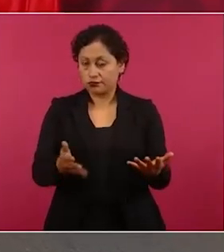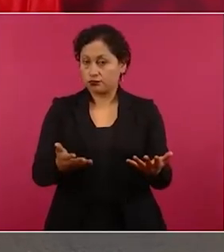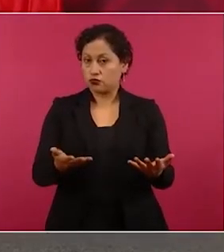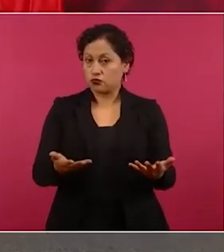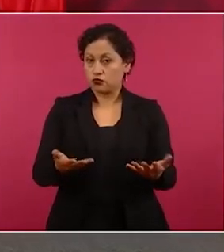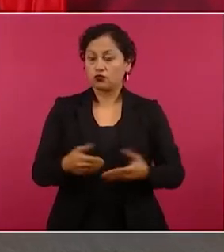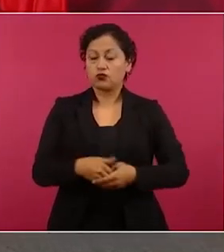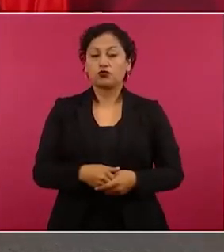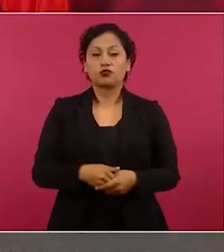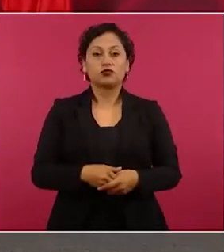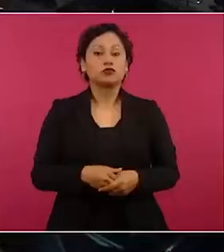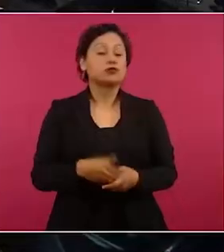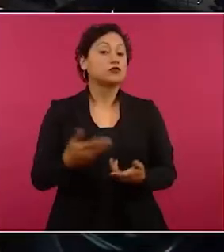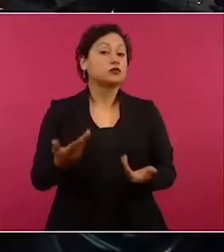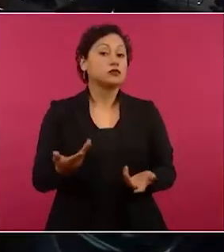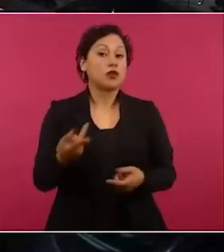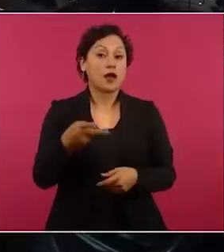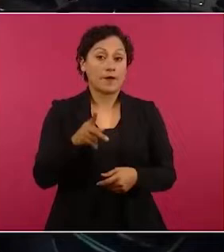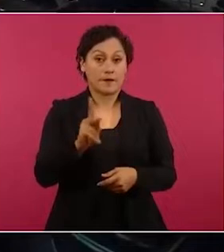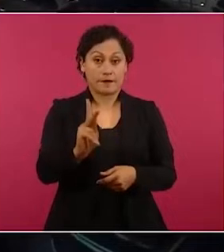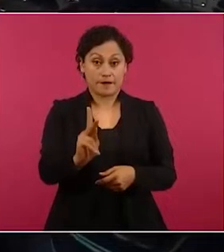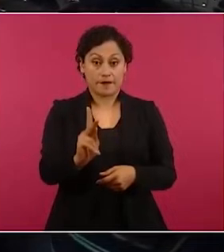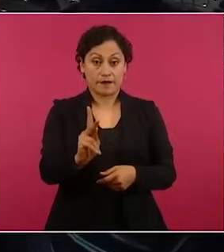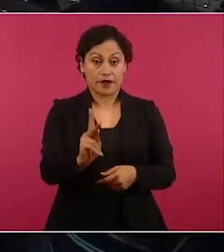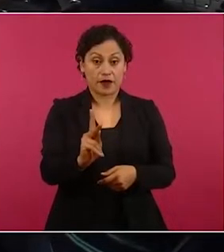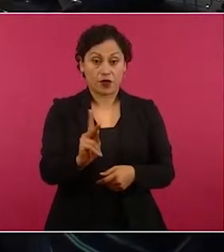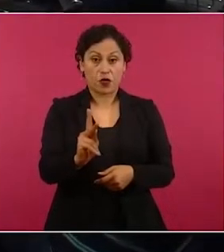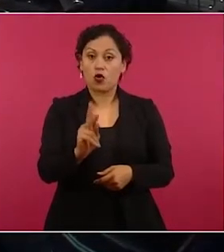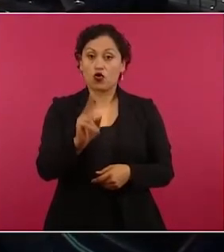Pero no específicamente que entraron al campo militar.